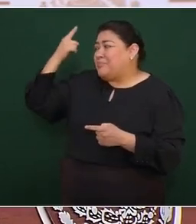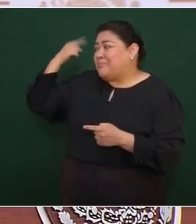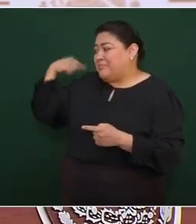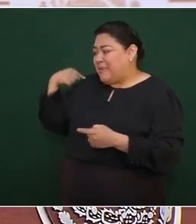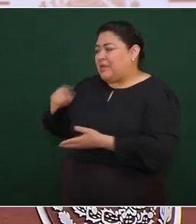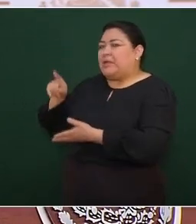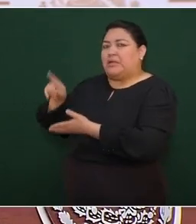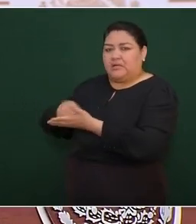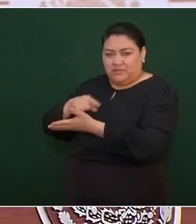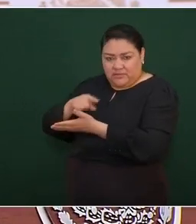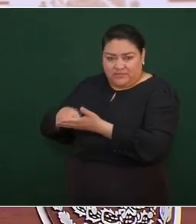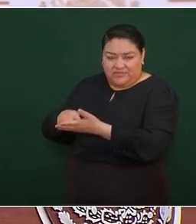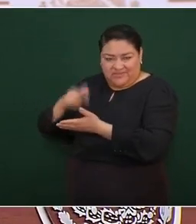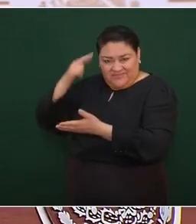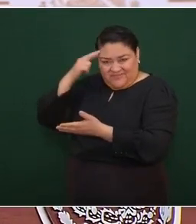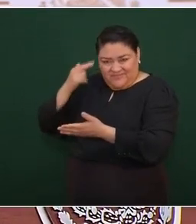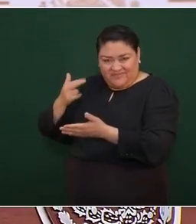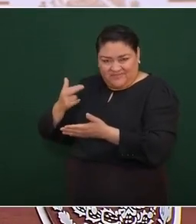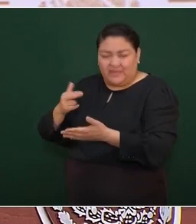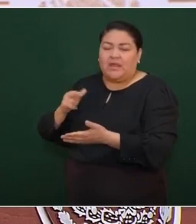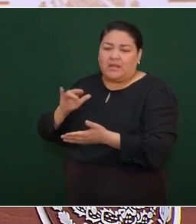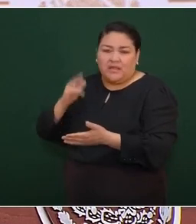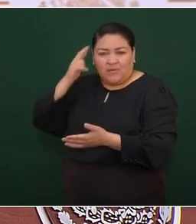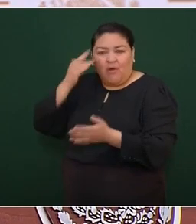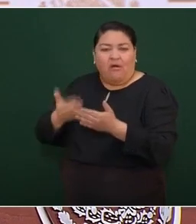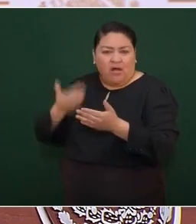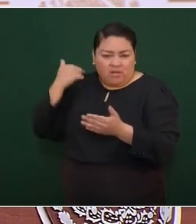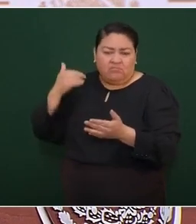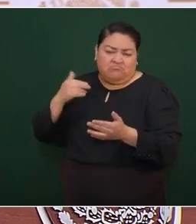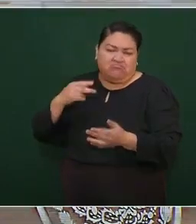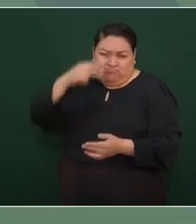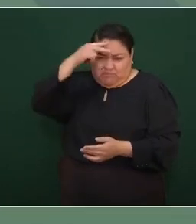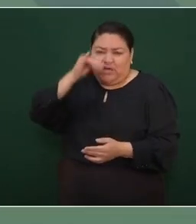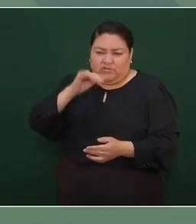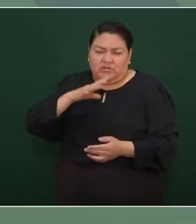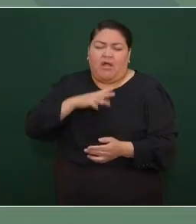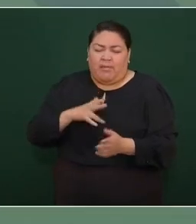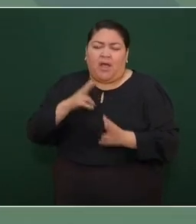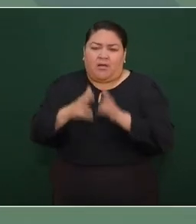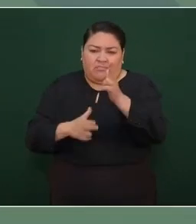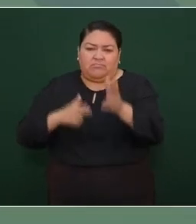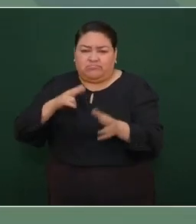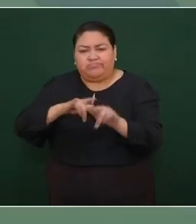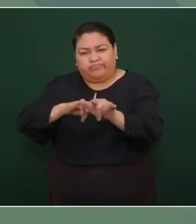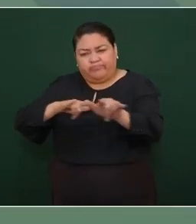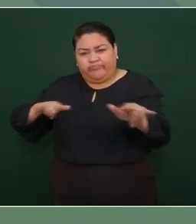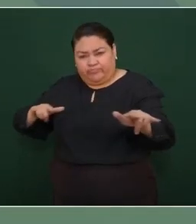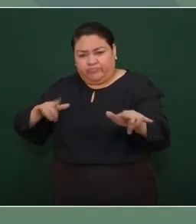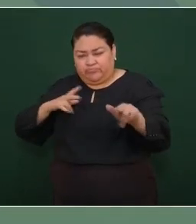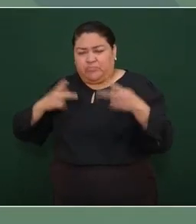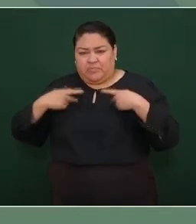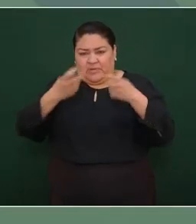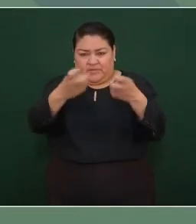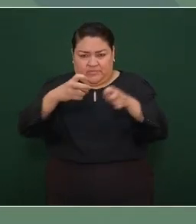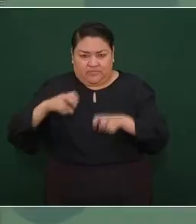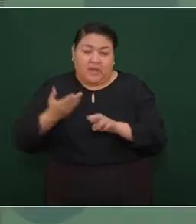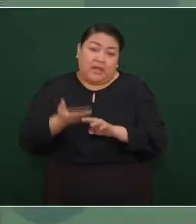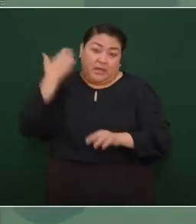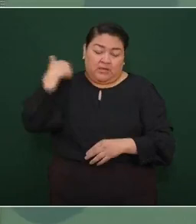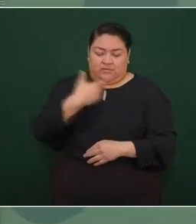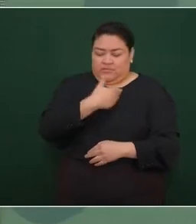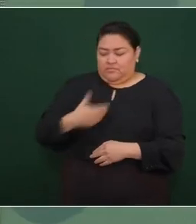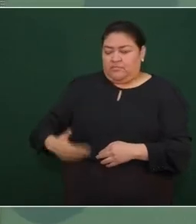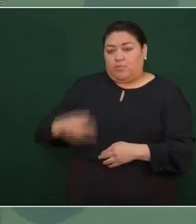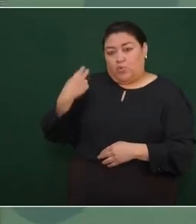el plan de los trenes de pasajeros desde Cedillo vamos a dejar tres mil quinientos